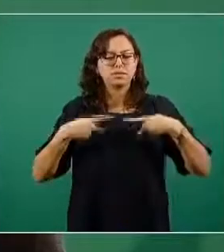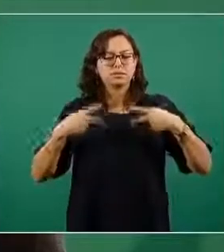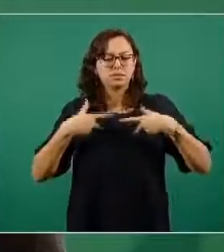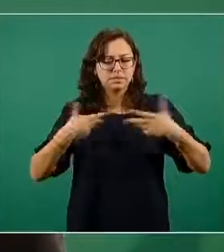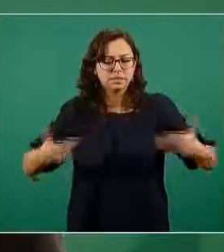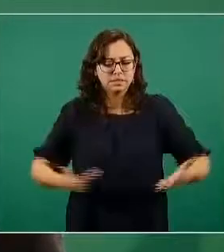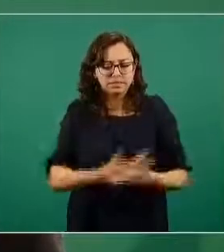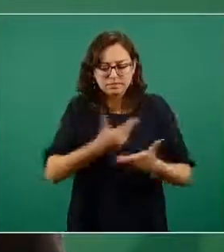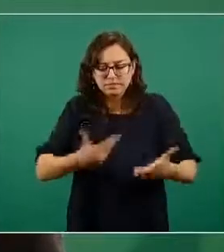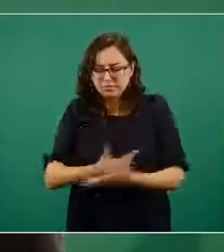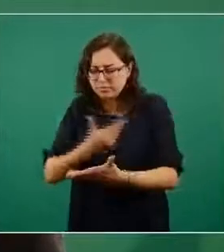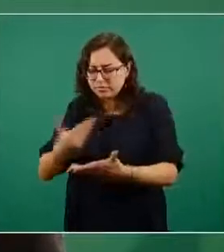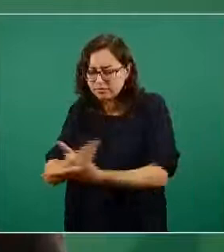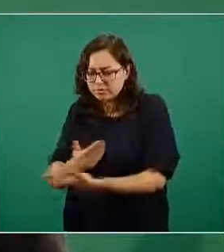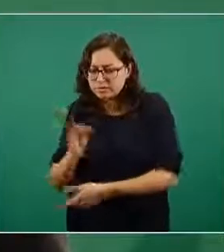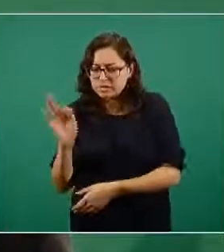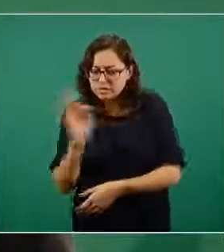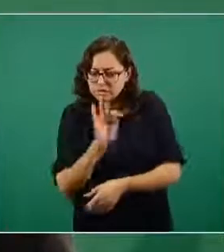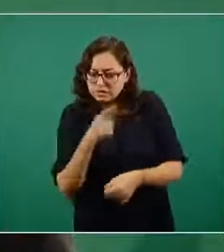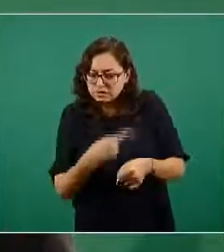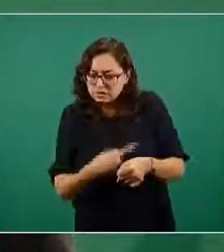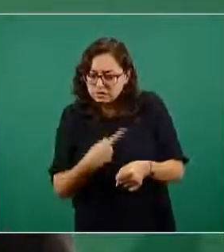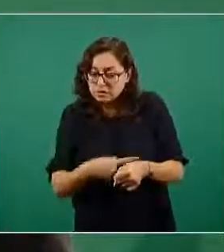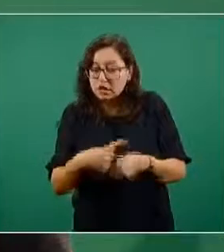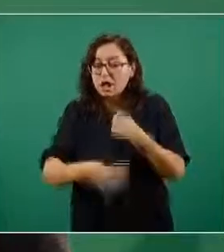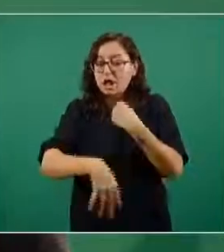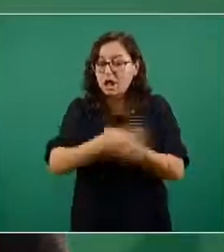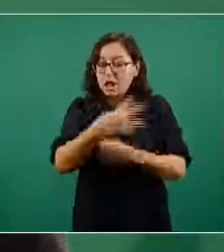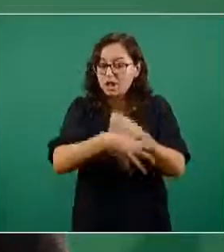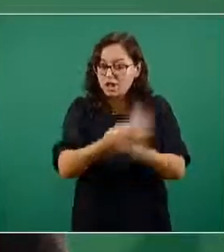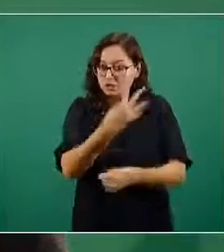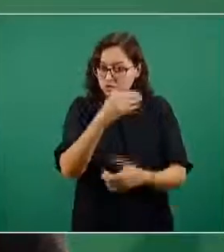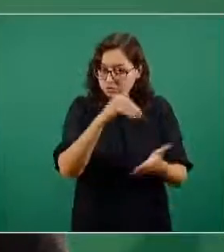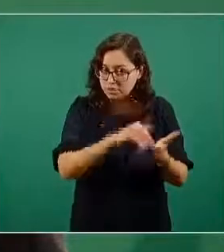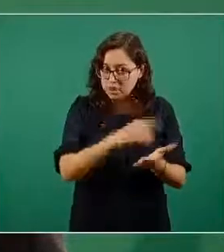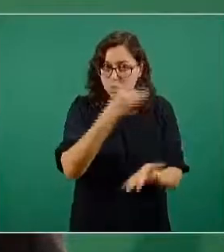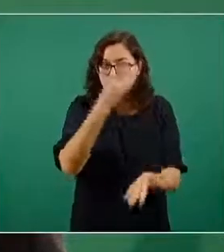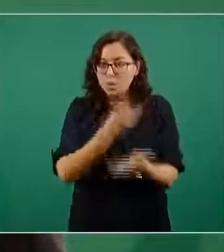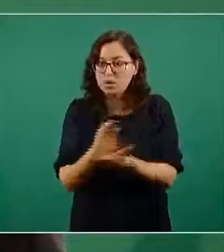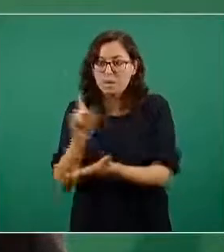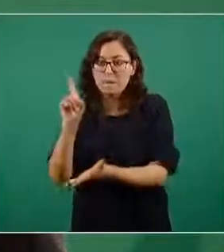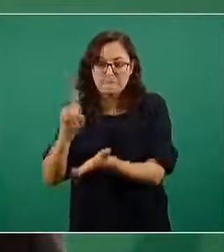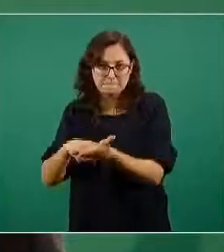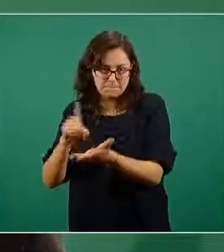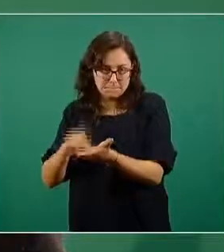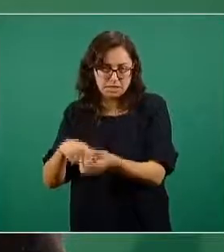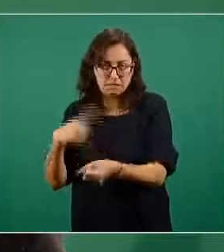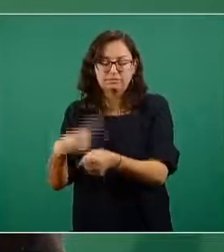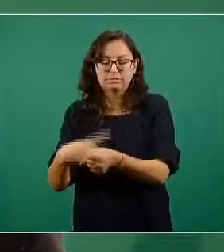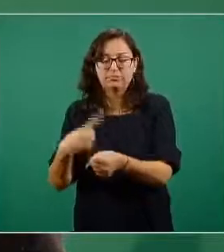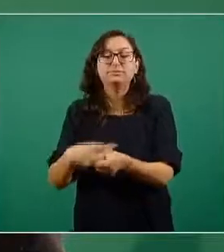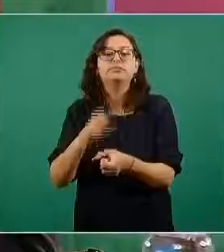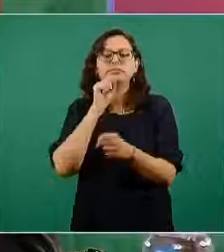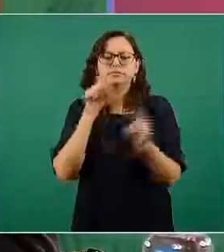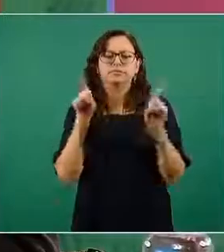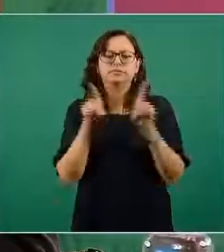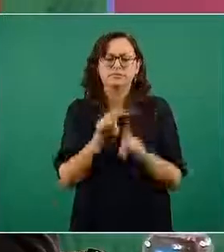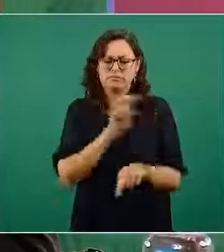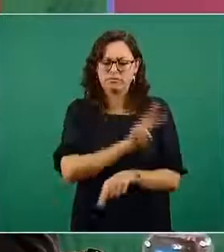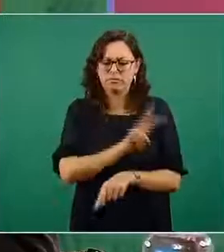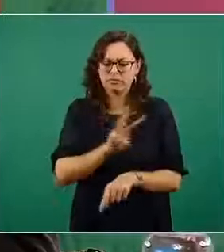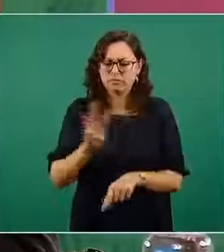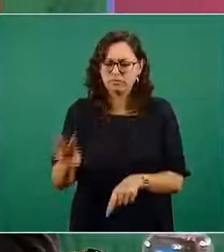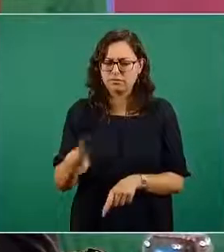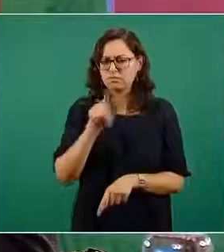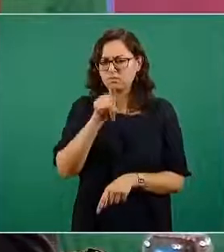clasificados como casos sospechosos en la página de la elección general de epidemiología pueden ustedes encontrar un boletín informativo que se